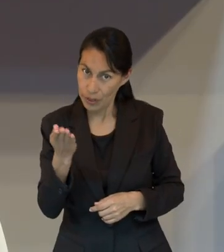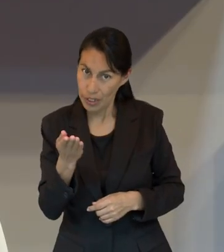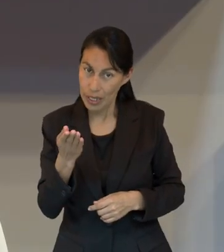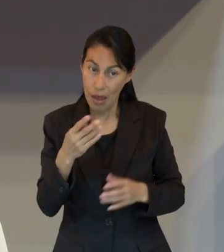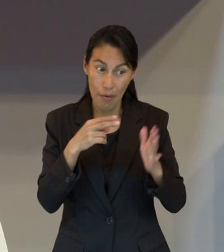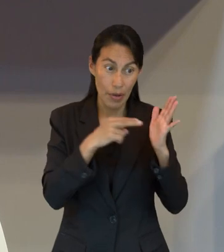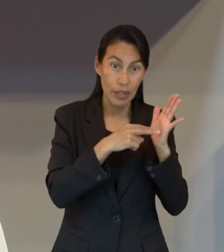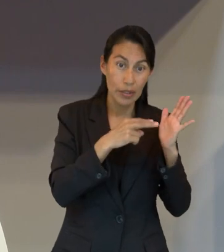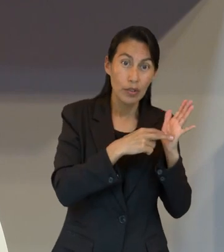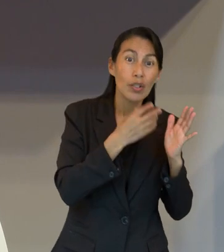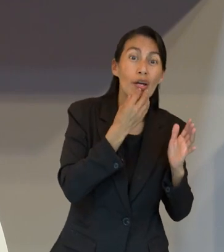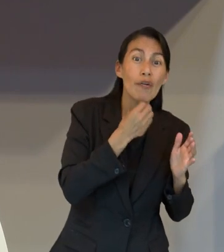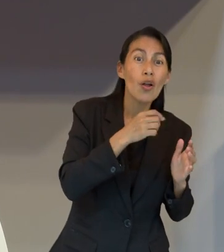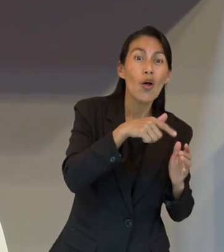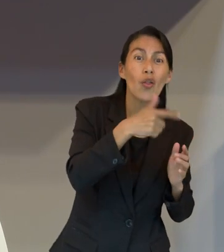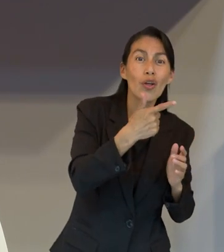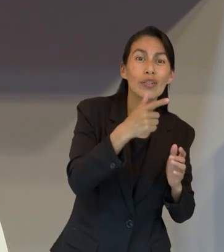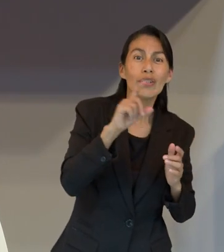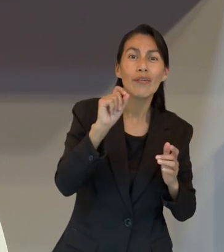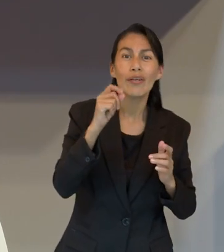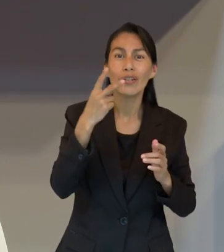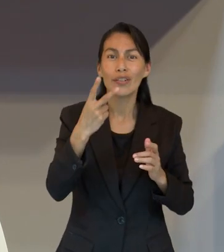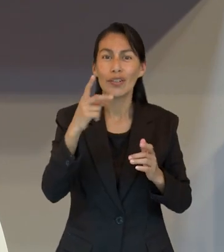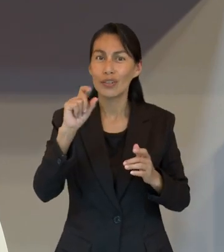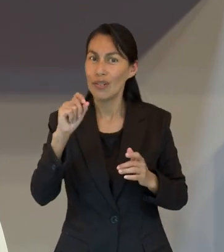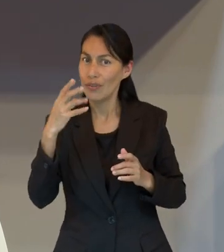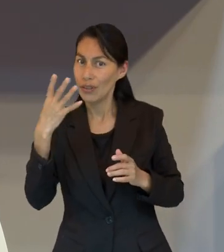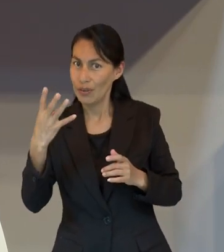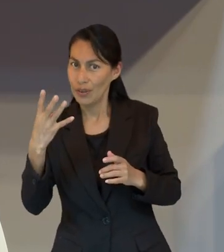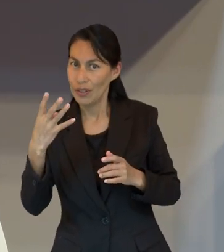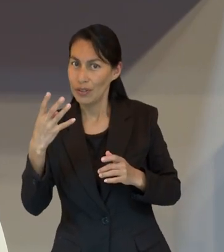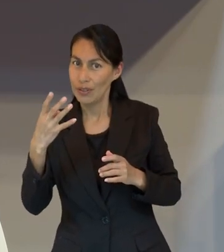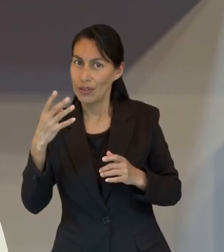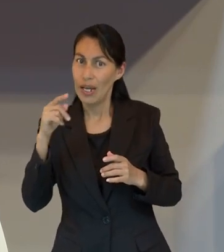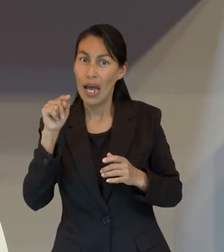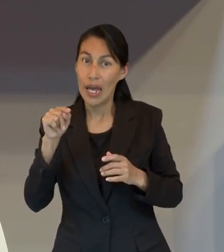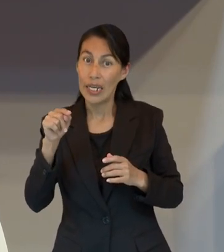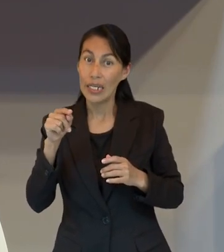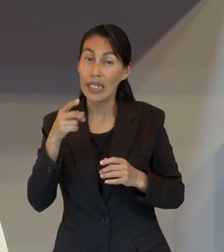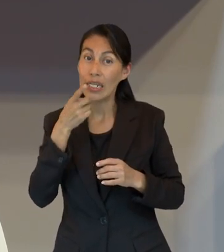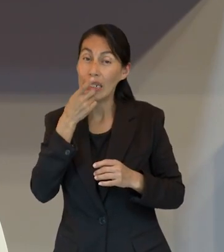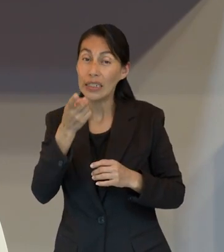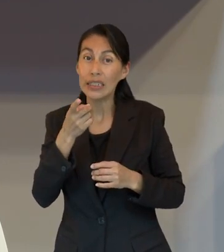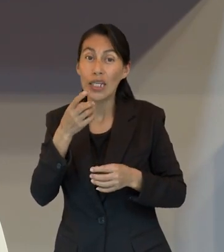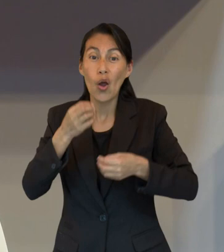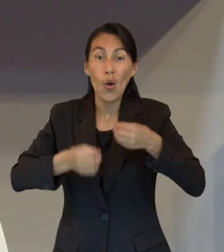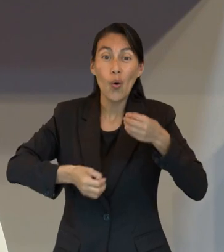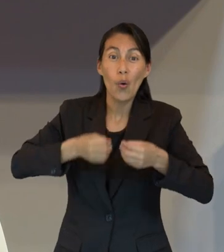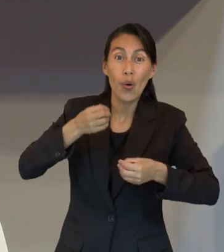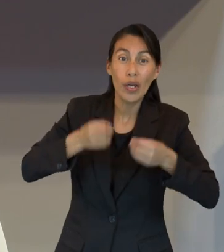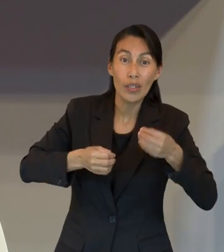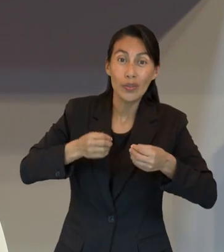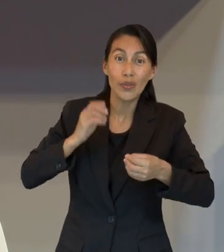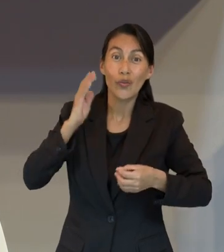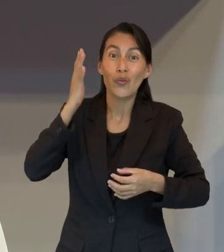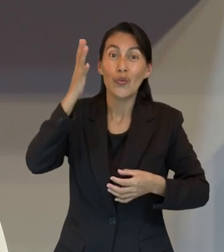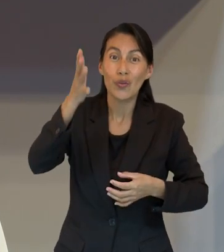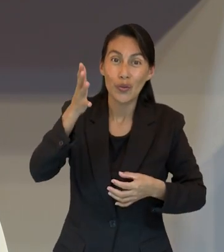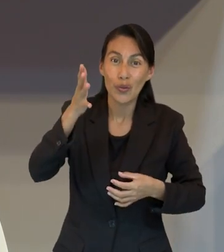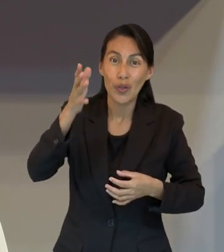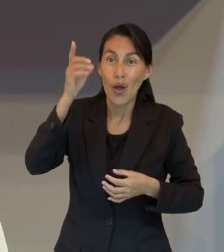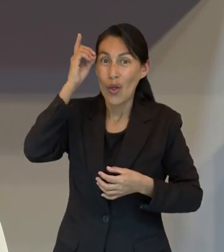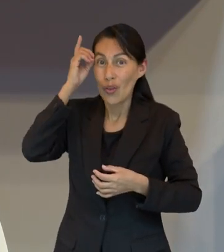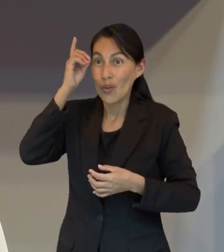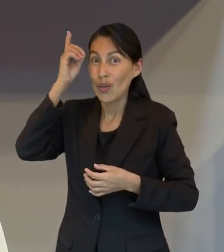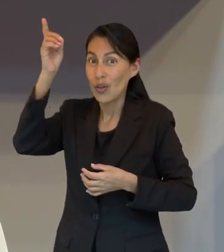Y es que justo como mencionaron, pues en estos versículos de Hebreos 12, 22 al 24, se hace una alusión a un juicio